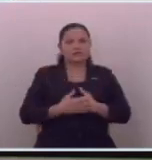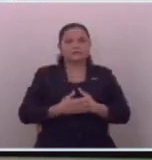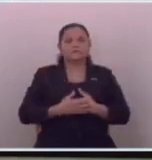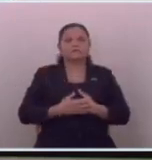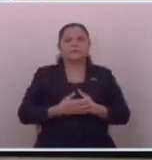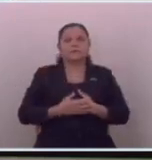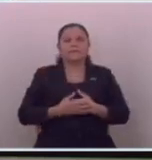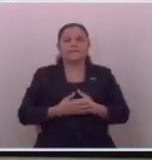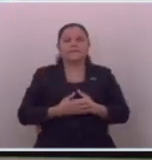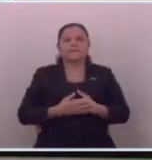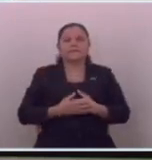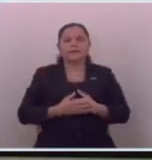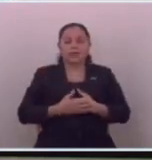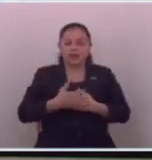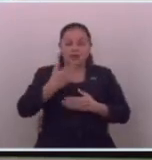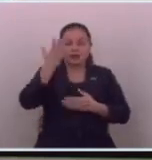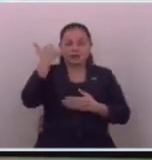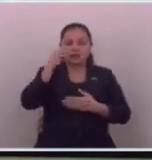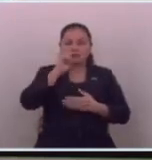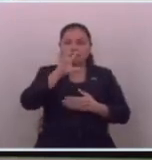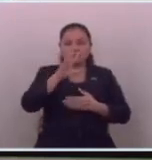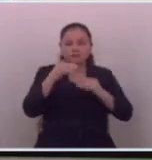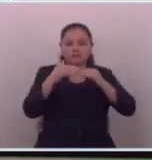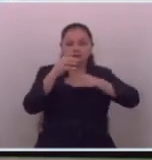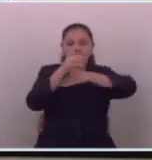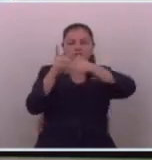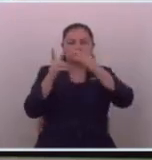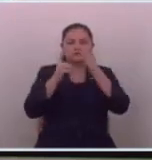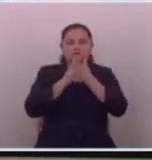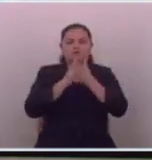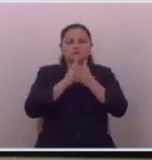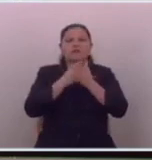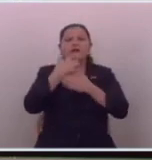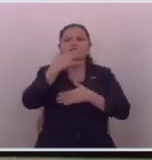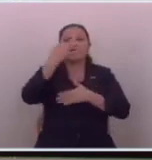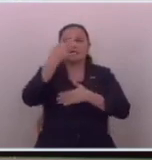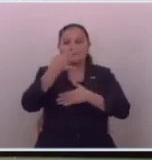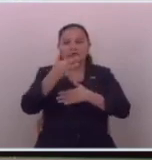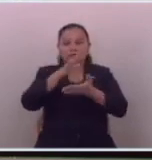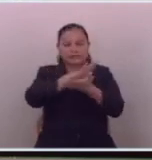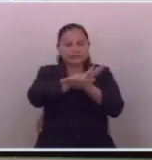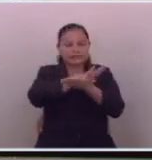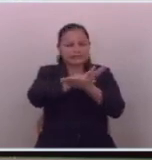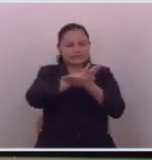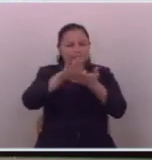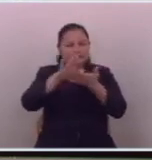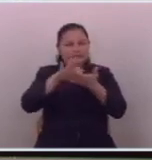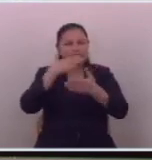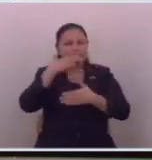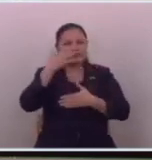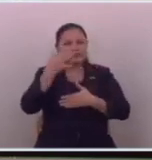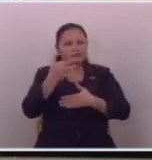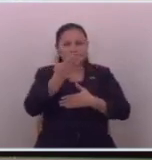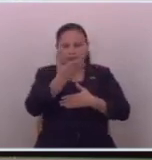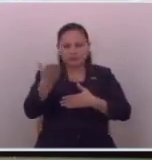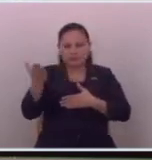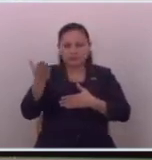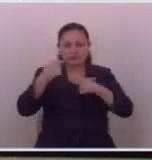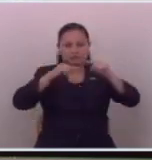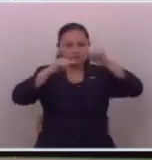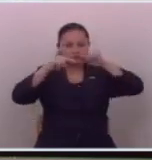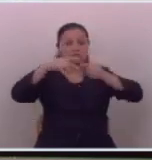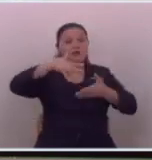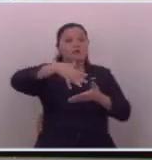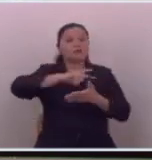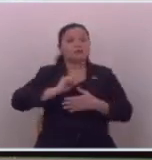y como lo han dicho la mayoría de diputados ese es el verdadero filtro ellos son los que mandan